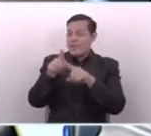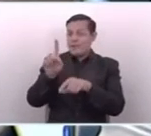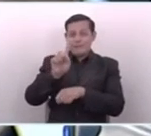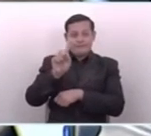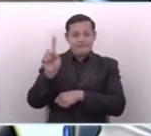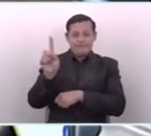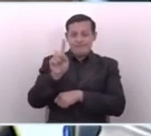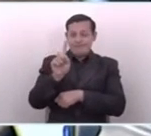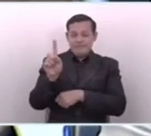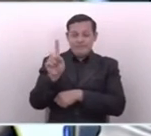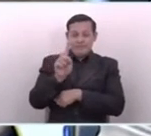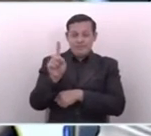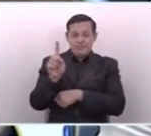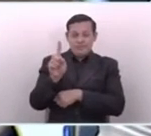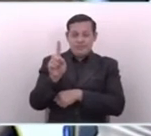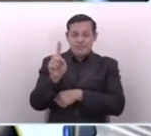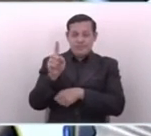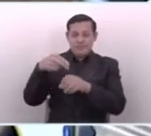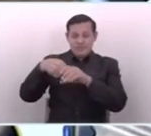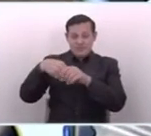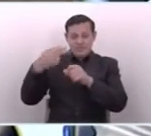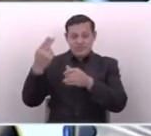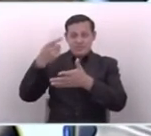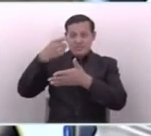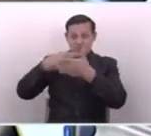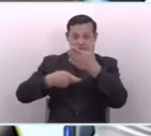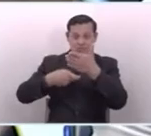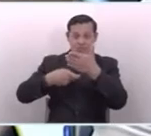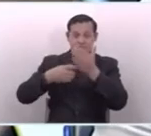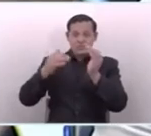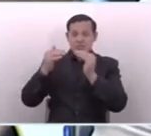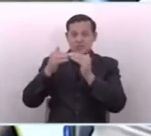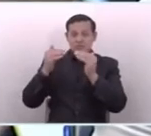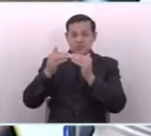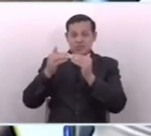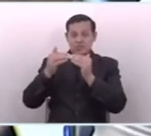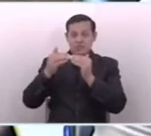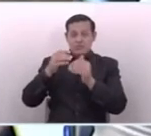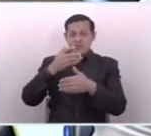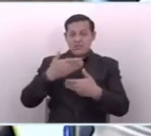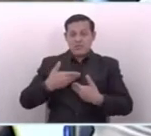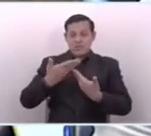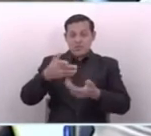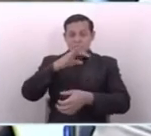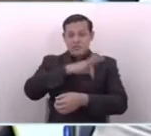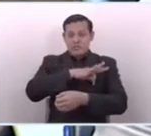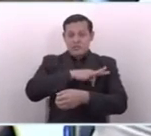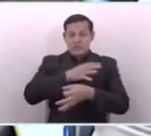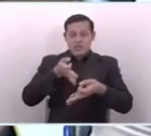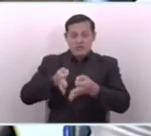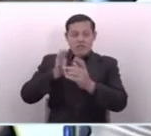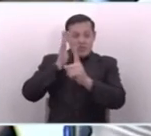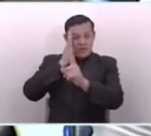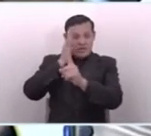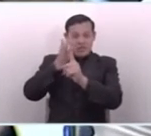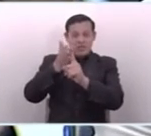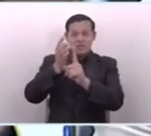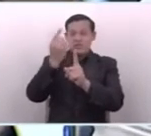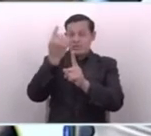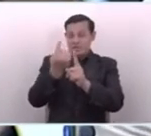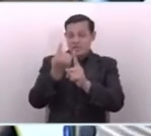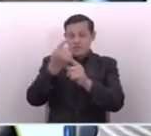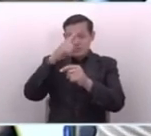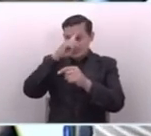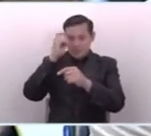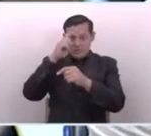con la exoneración de arancel, que además al que va a beneficiar de manera directa, primero es al importador.